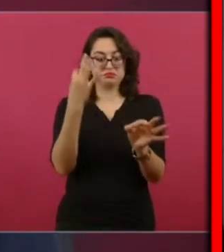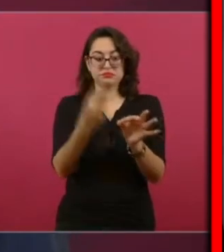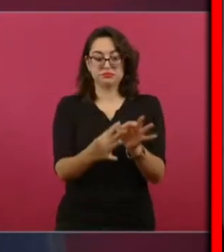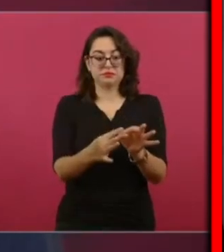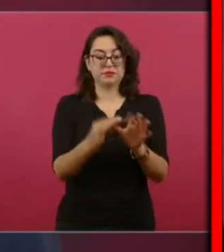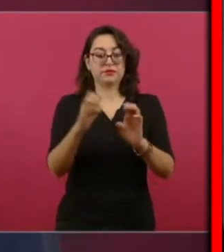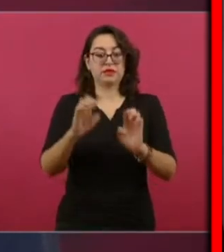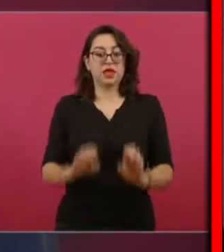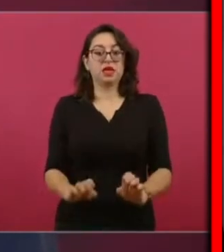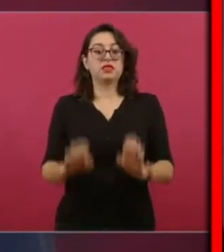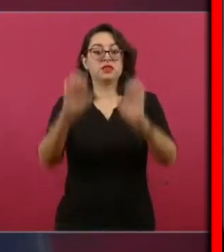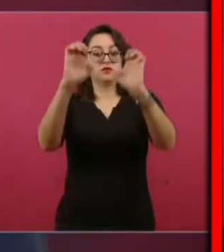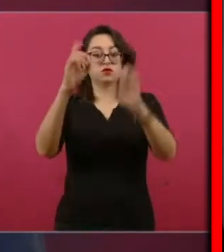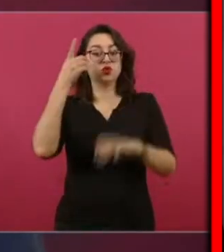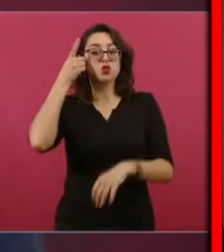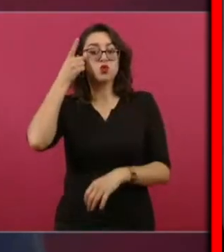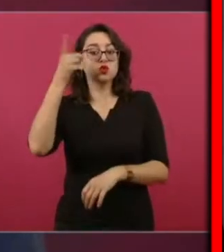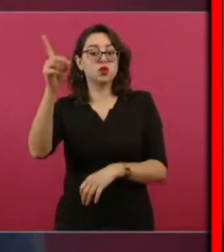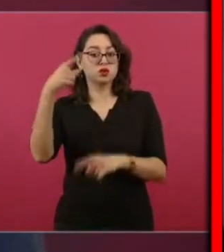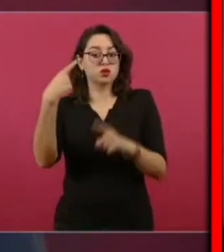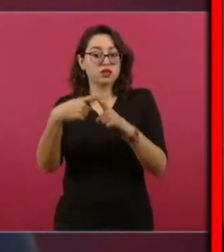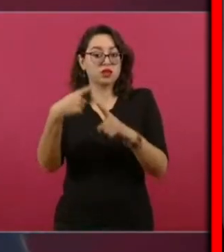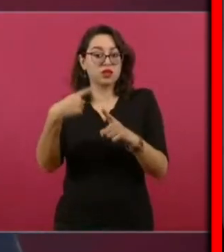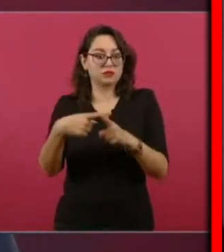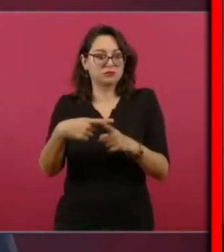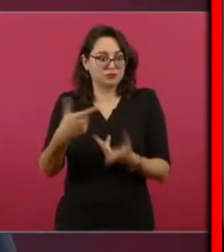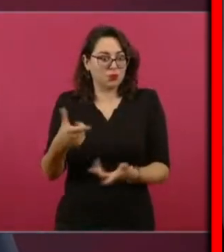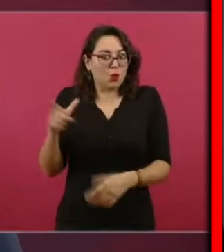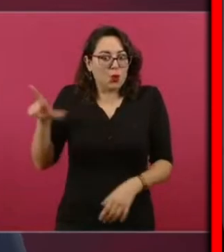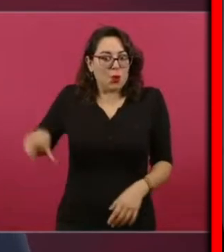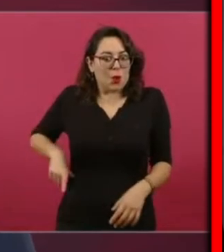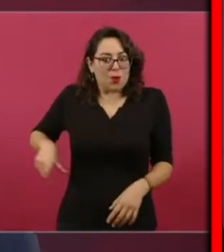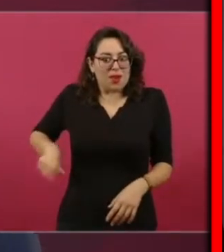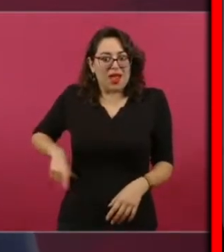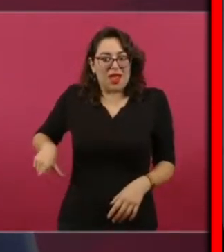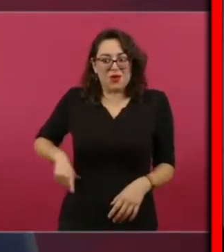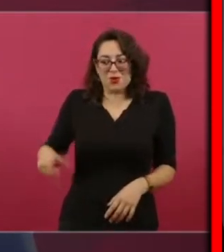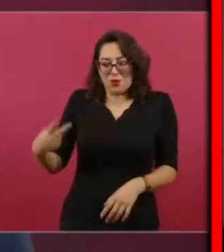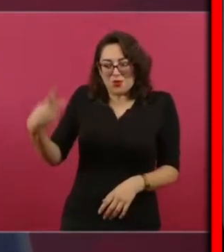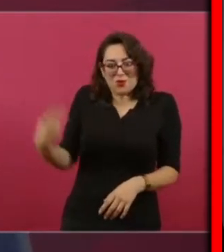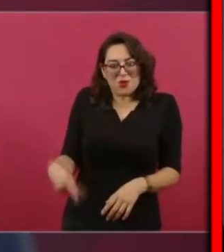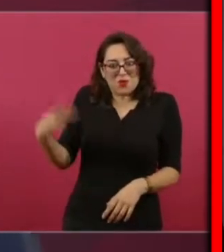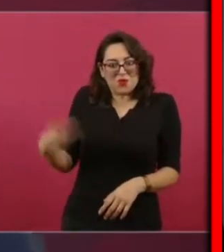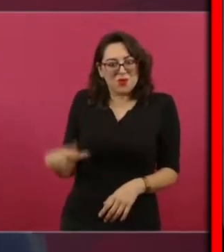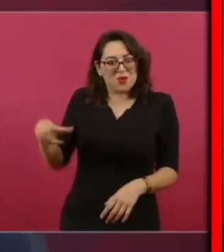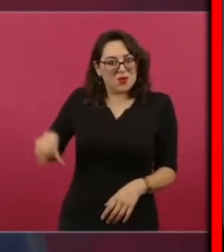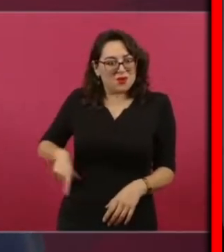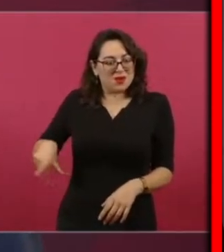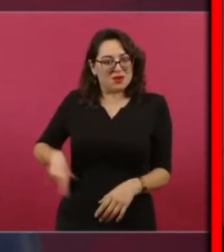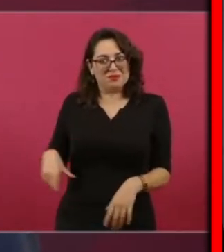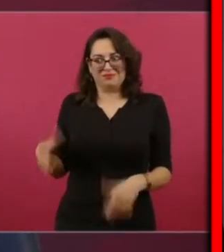edificio pase a formar parte del gobierno porque el contrato que habían firmado